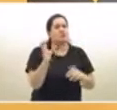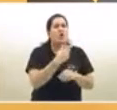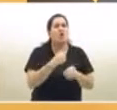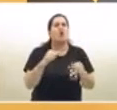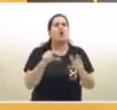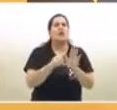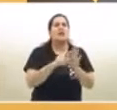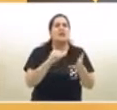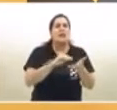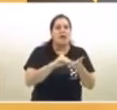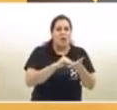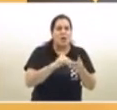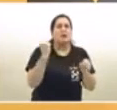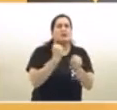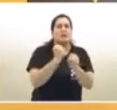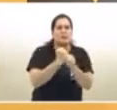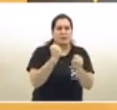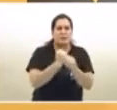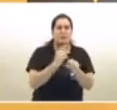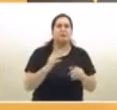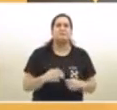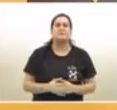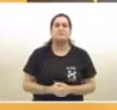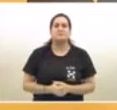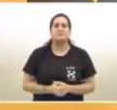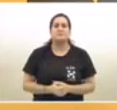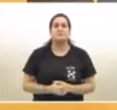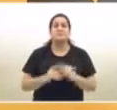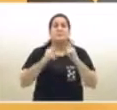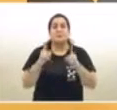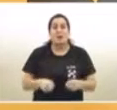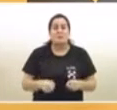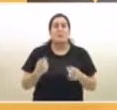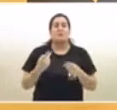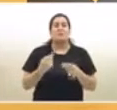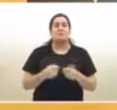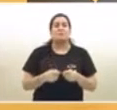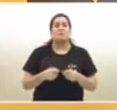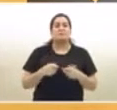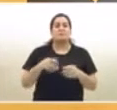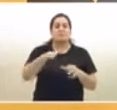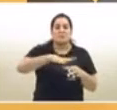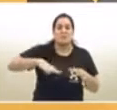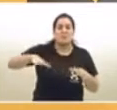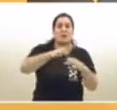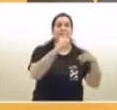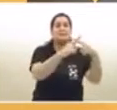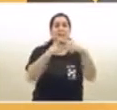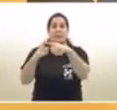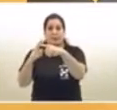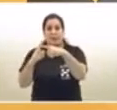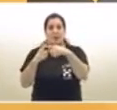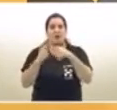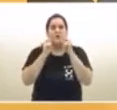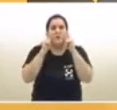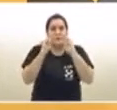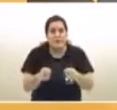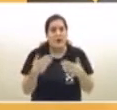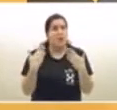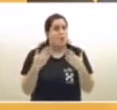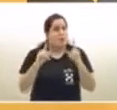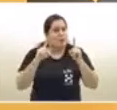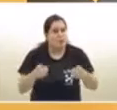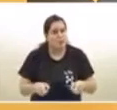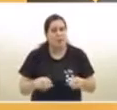En esta misma línea, es a partir de esta semana, se dispuso la reapertura de los cementerios para visitas, obviamente con cuidado, con